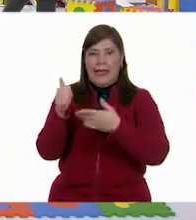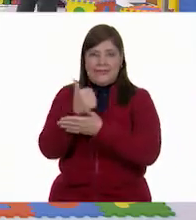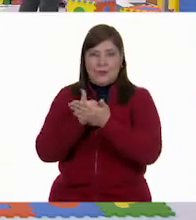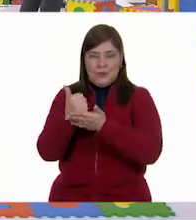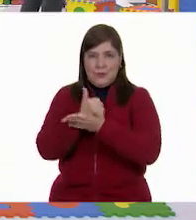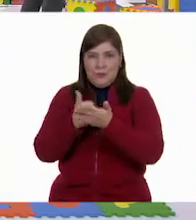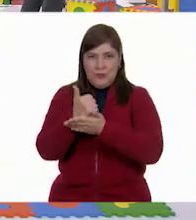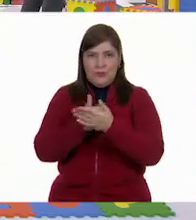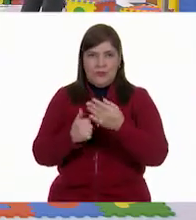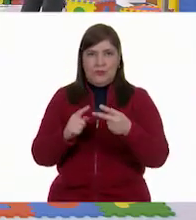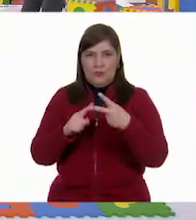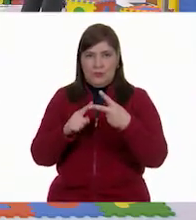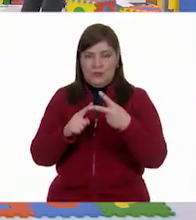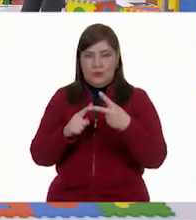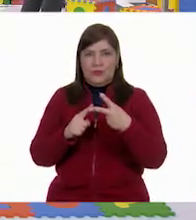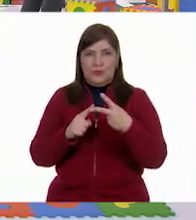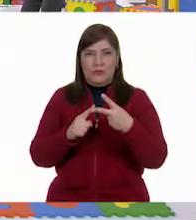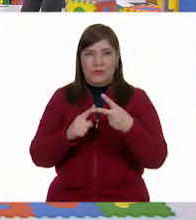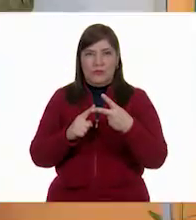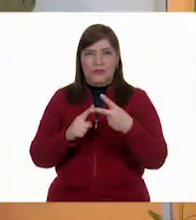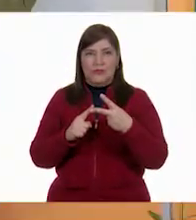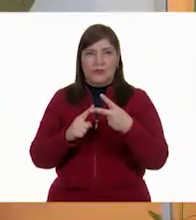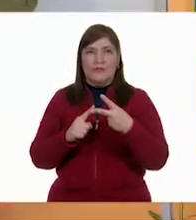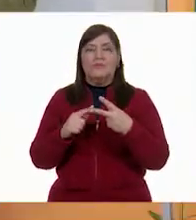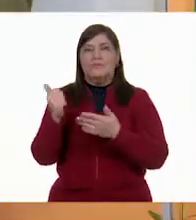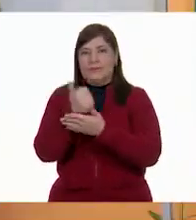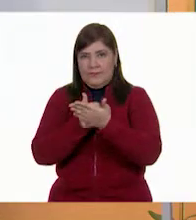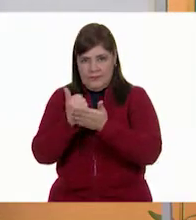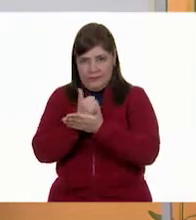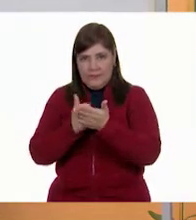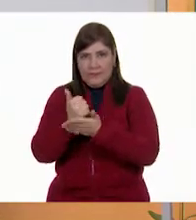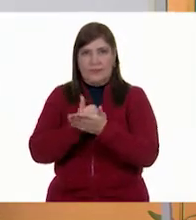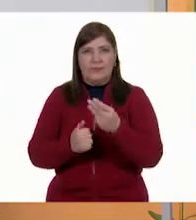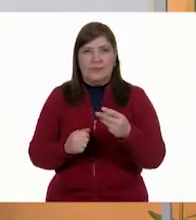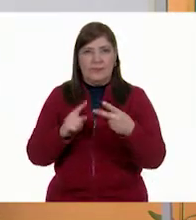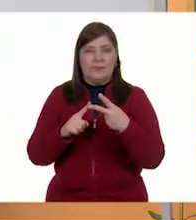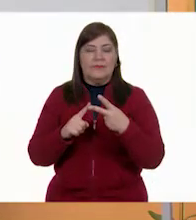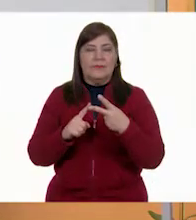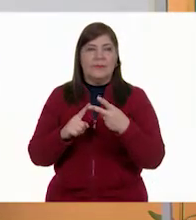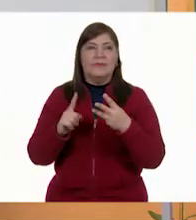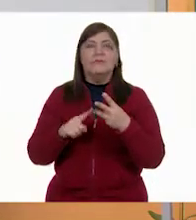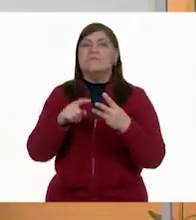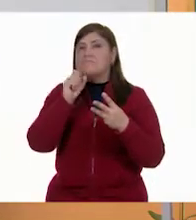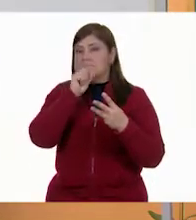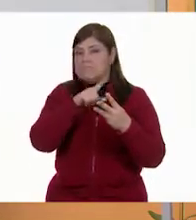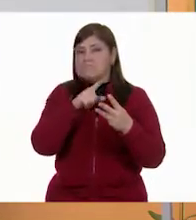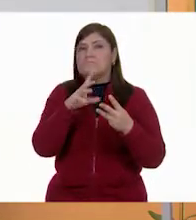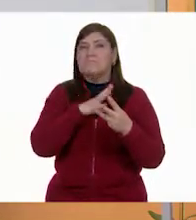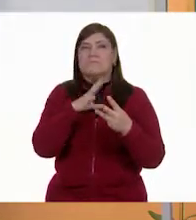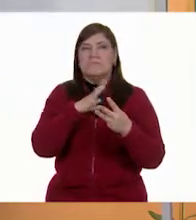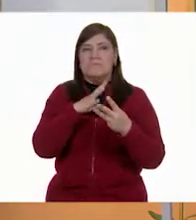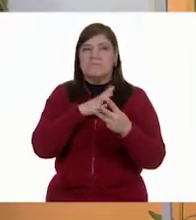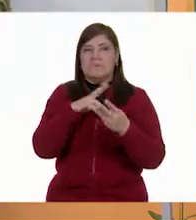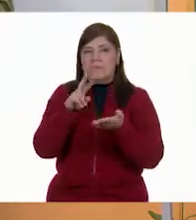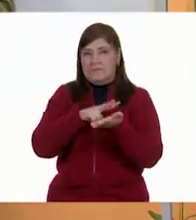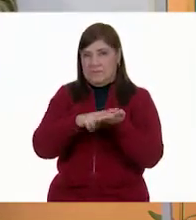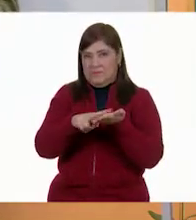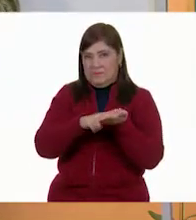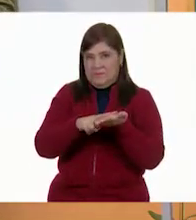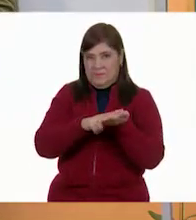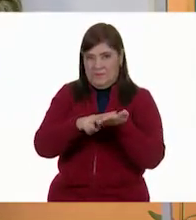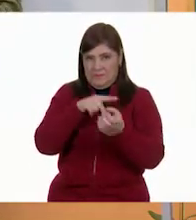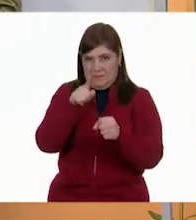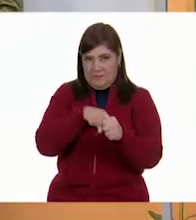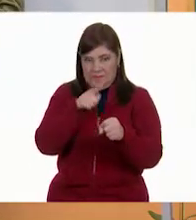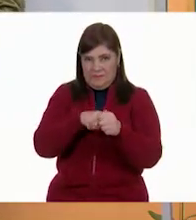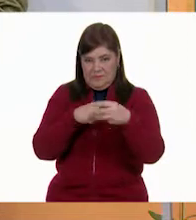azul, muy bien. El azul. Y también tenemos el verde. Verde.